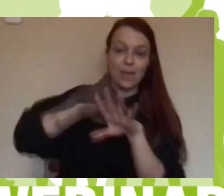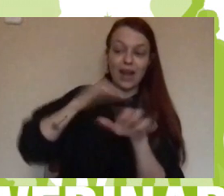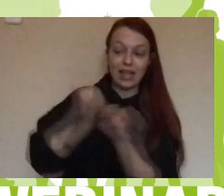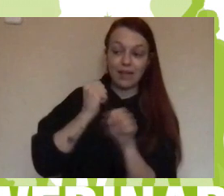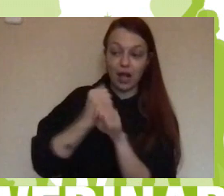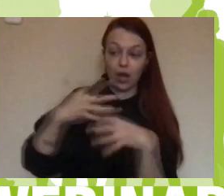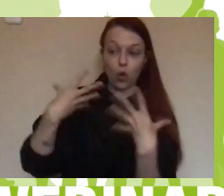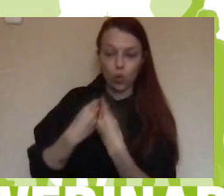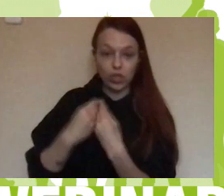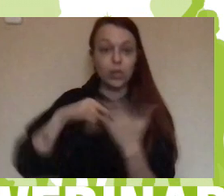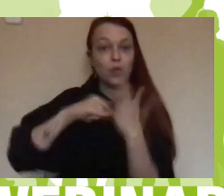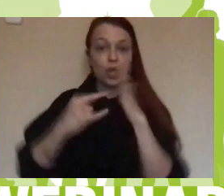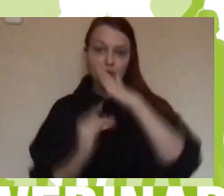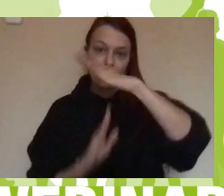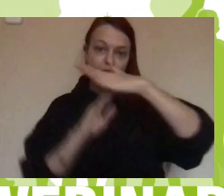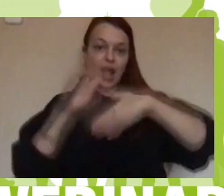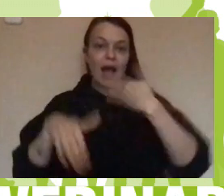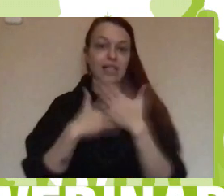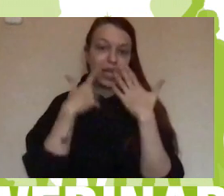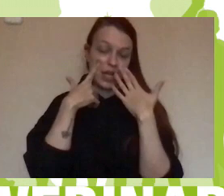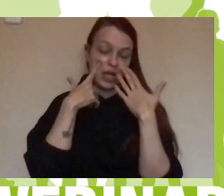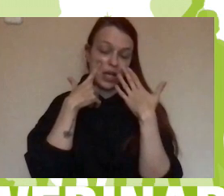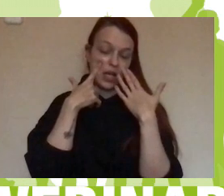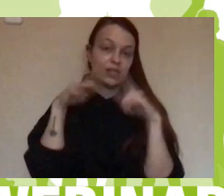que la situación sanitaria cambie.